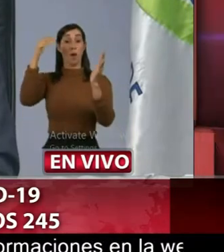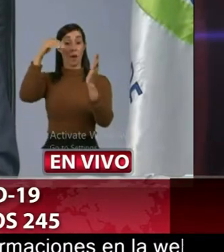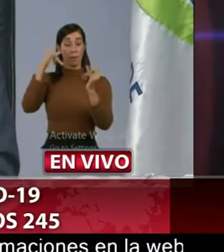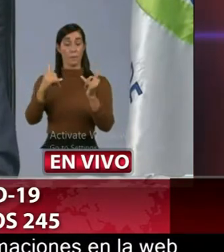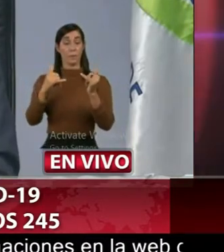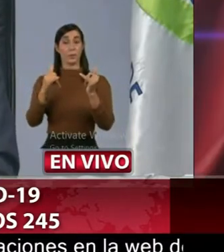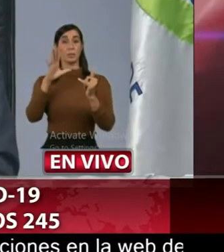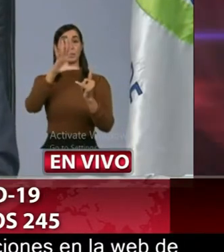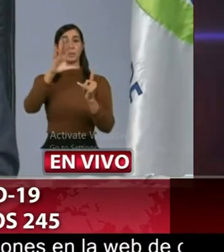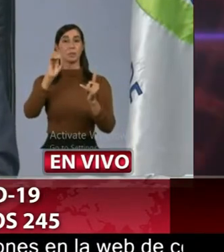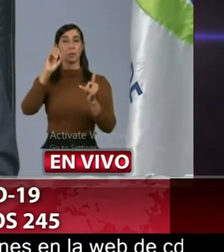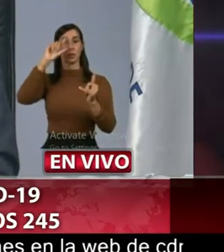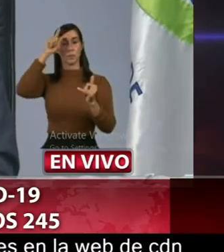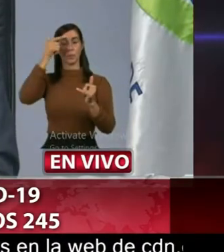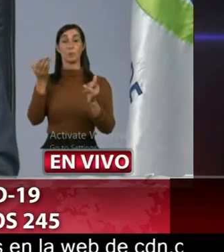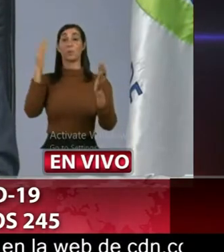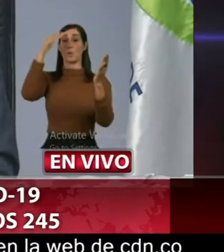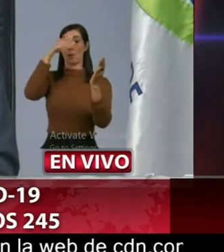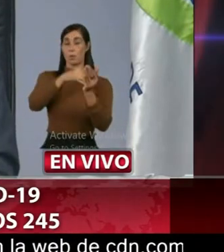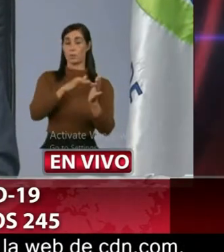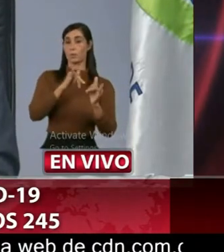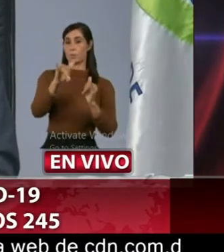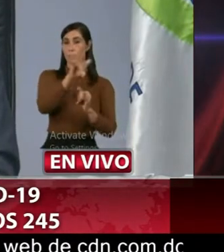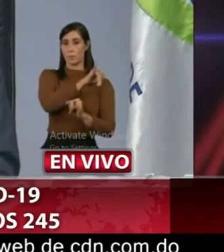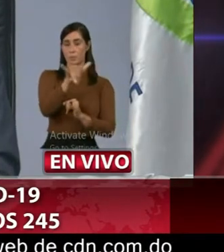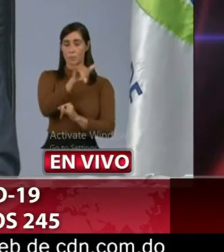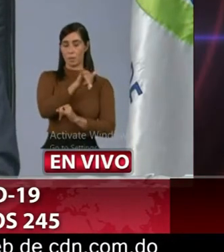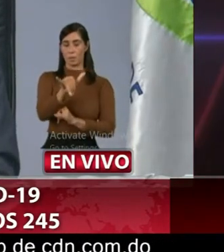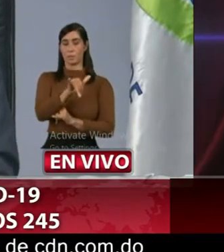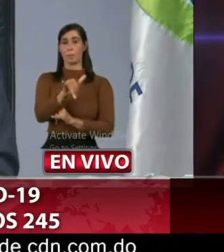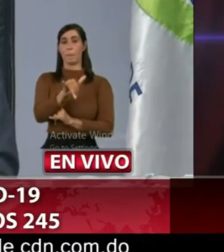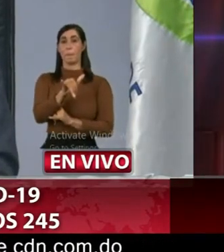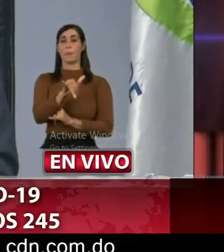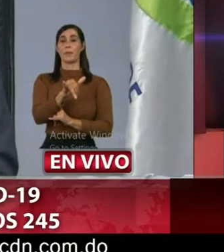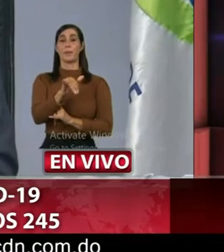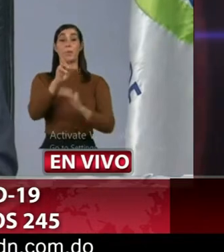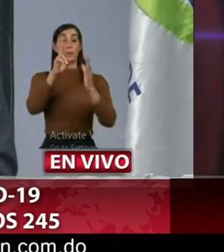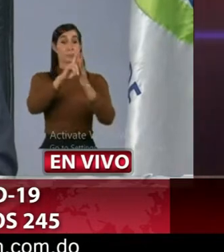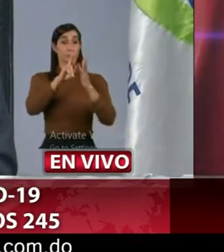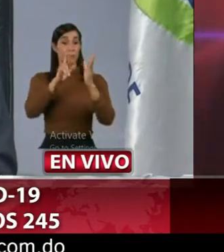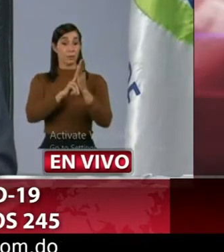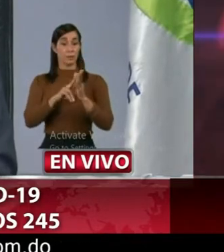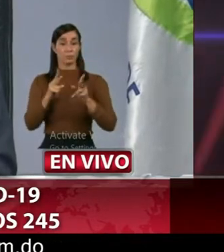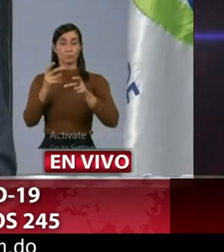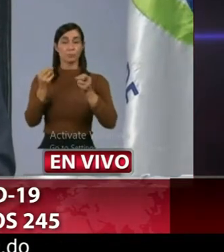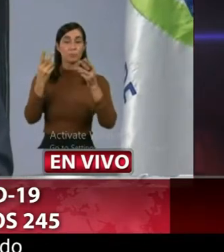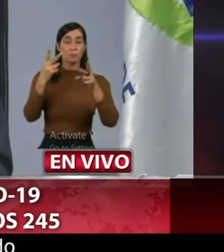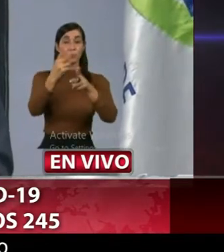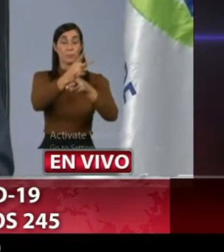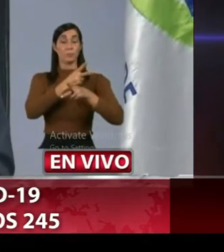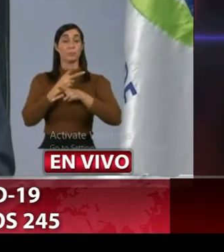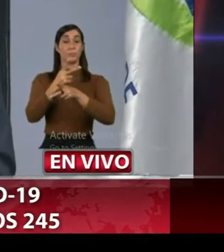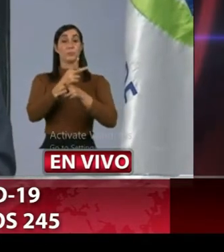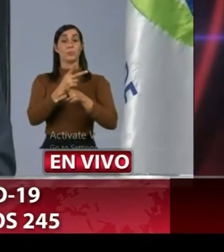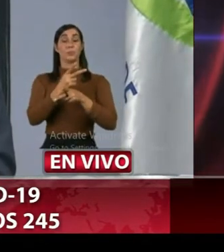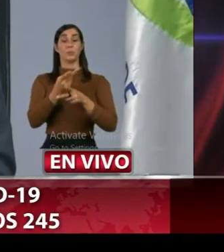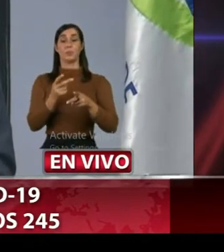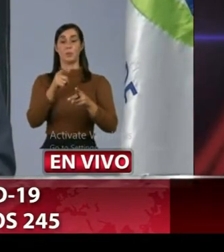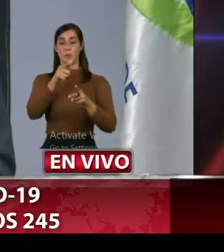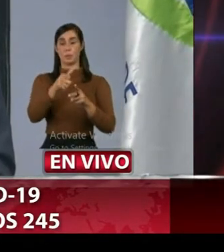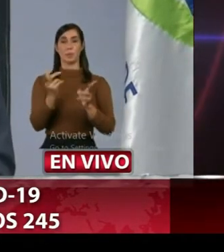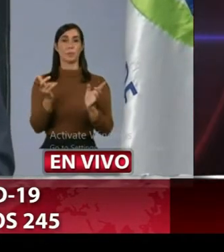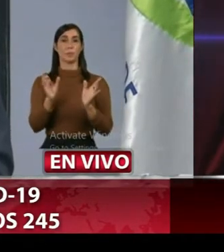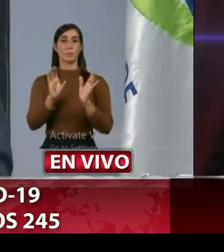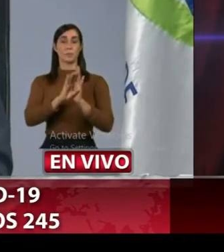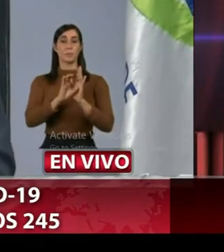a realizar exactamente lo mismo que recomendamos las medidas de precaución que se deben tomar que en